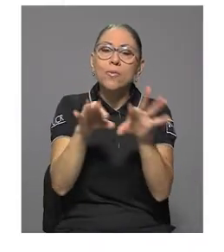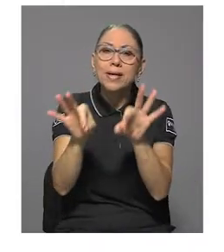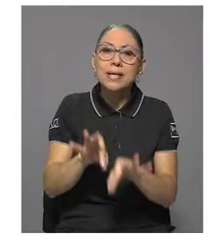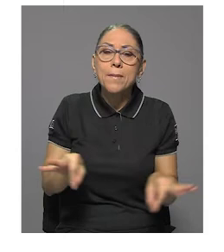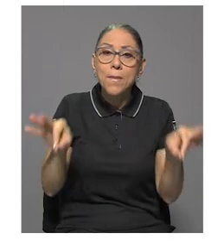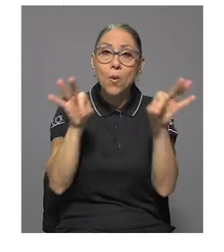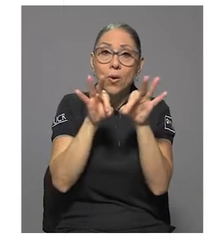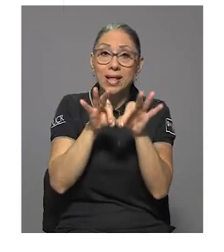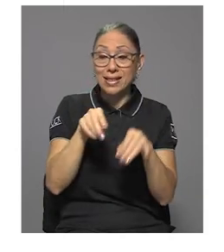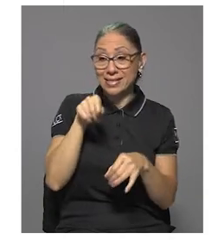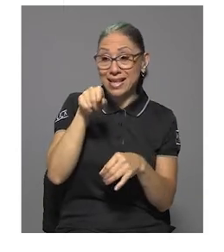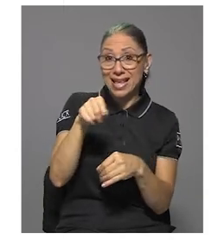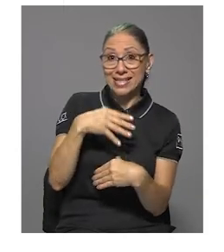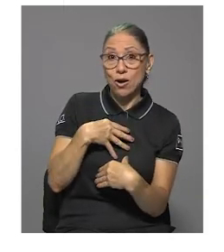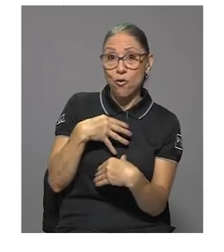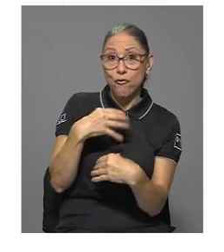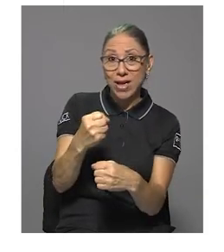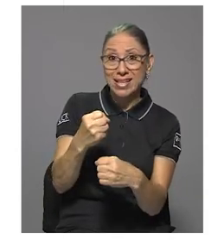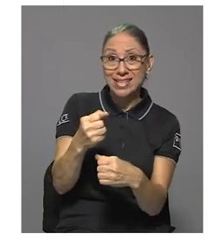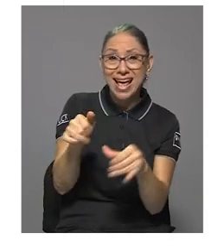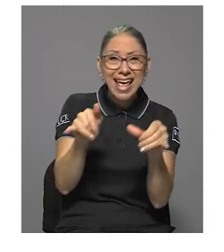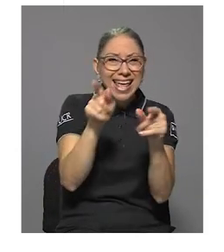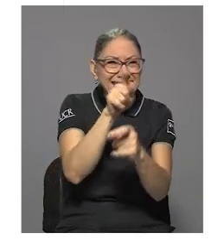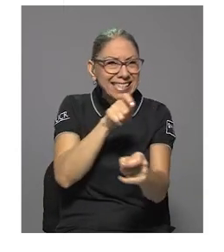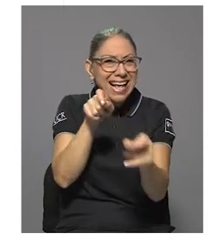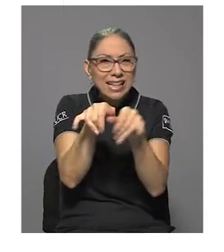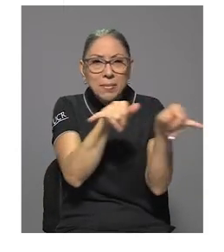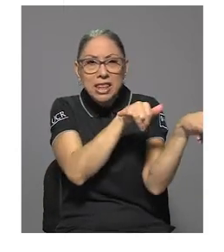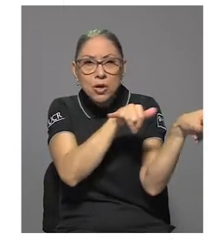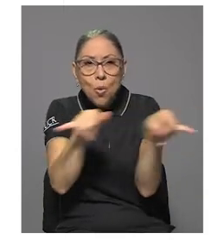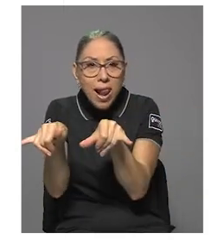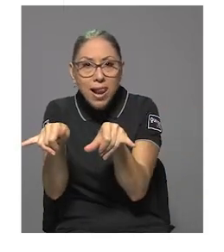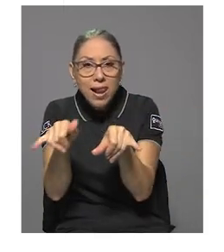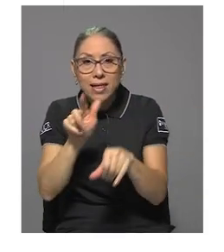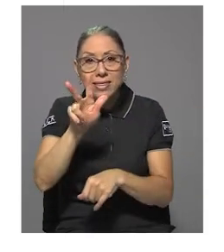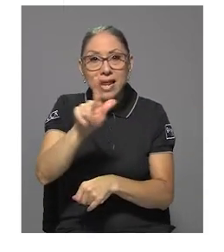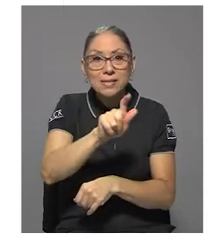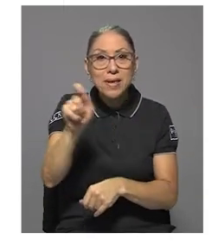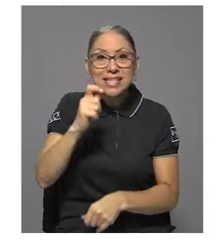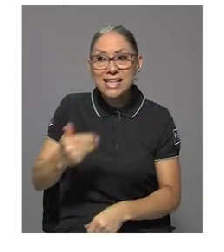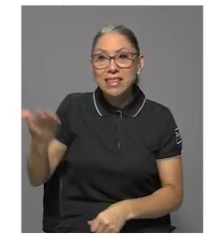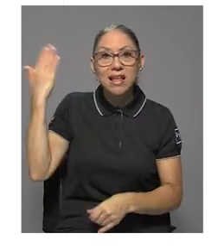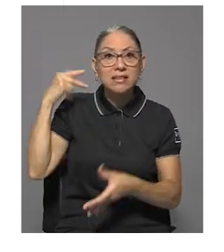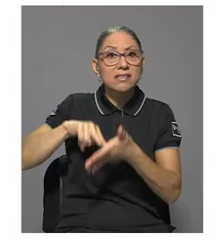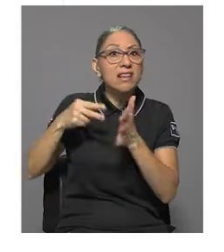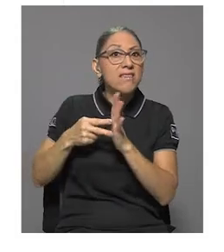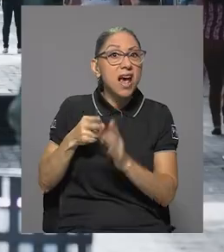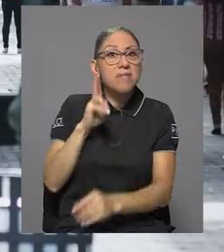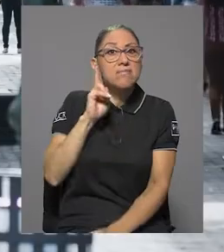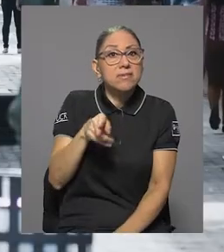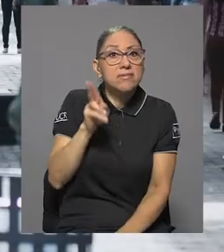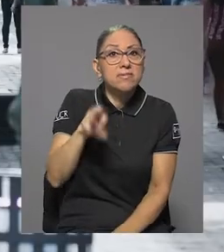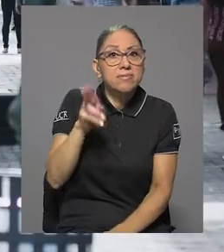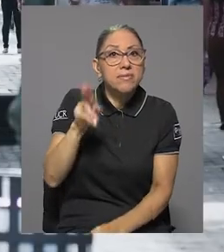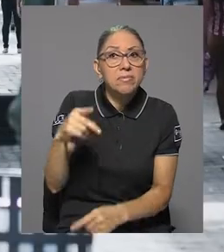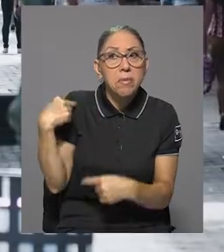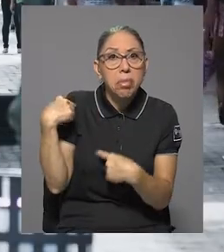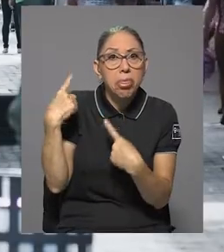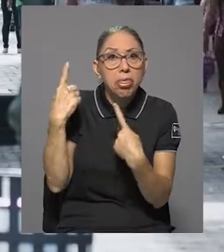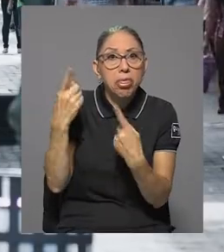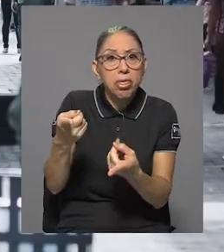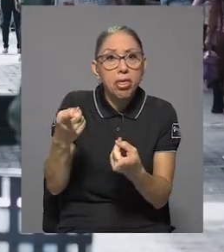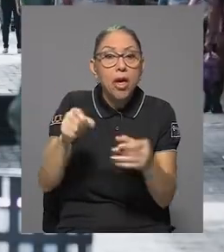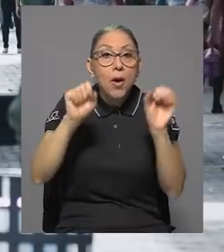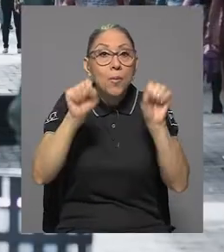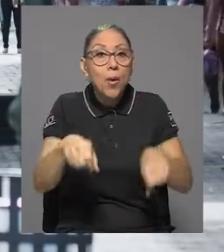que esta confianza fue exactamente igual a la de tres meses atrás. O sea, no se movió. Prácticamente lo que podemos